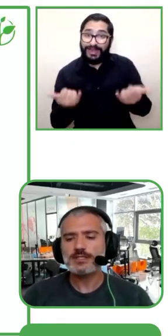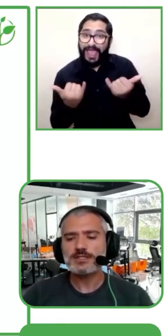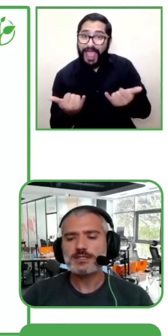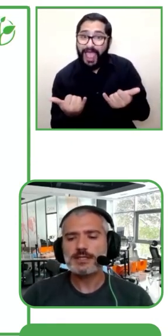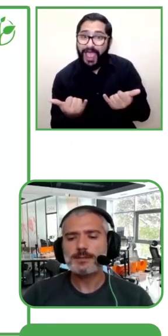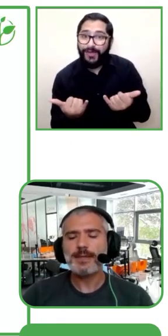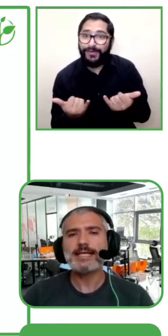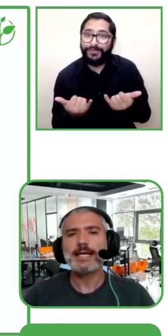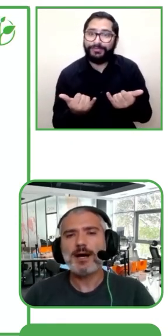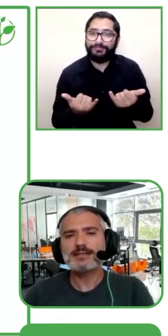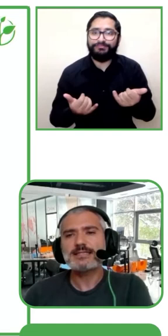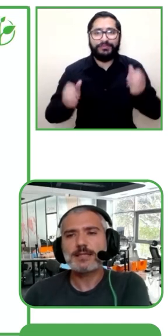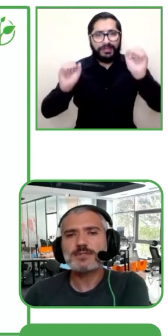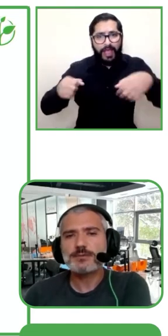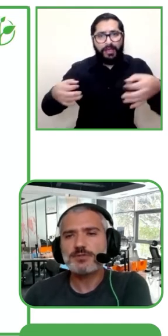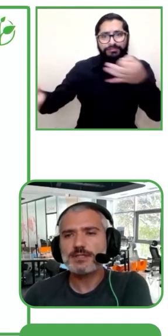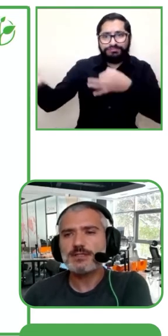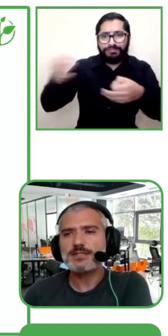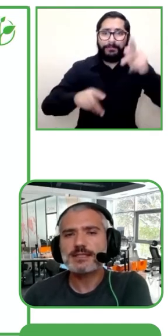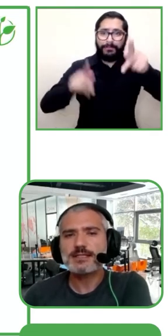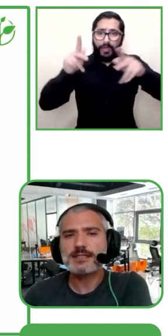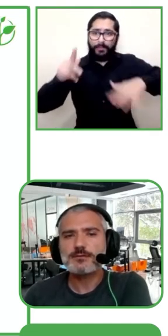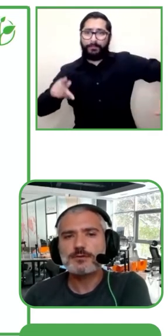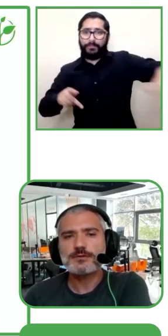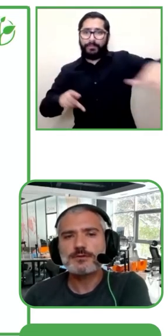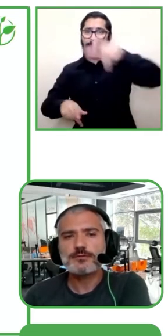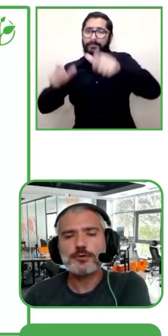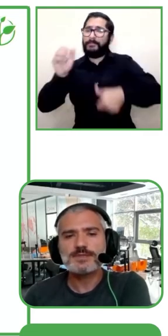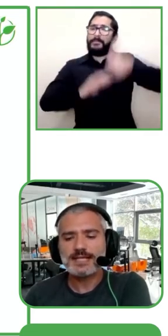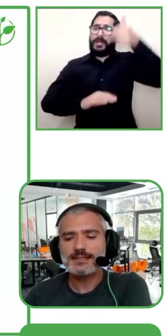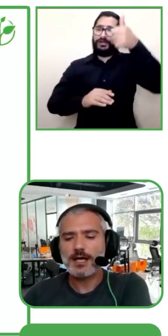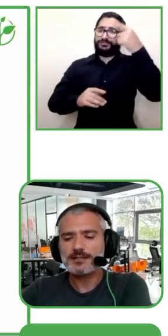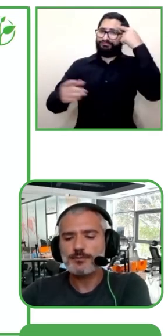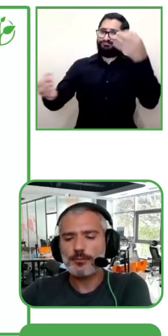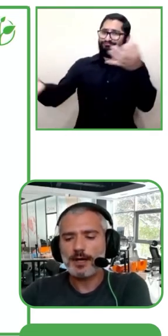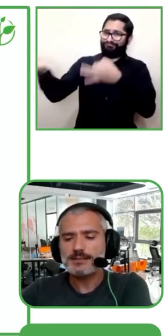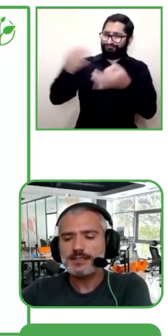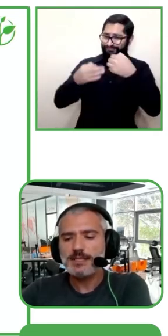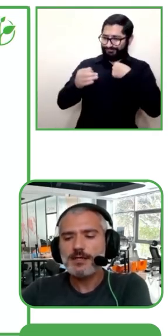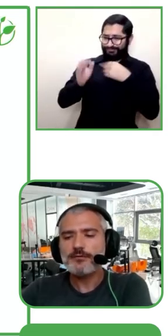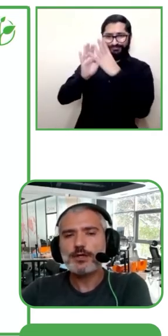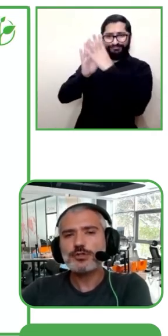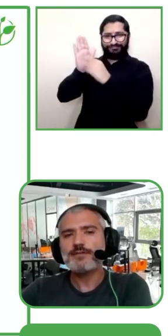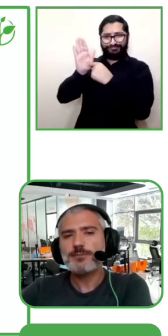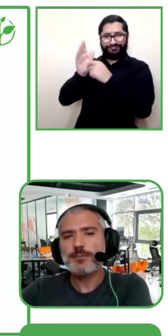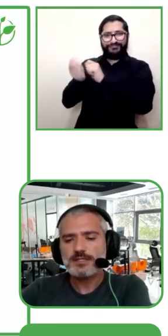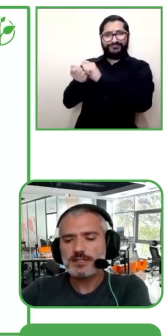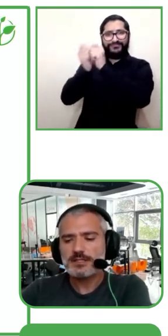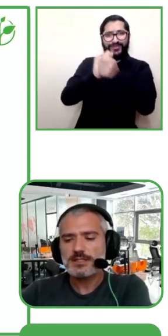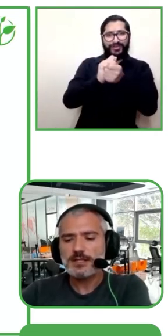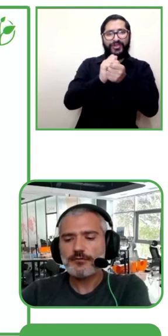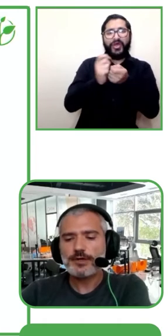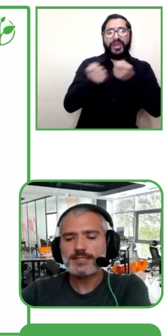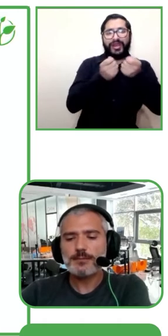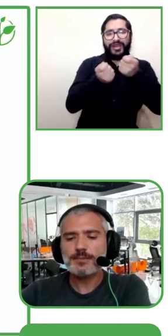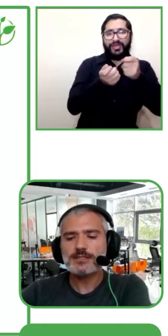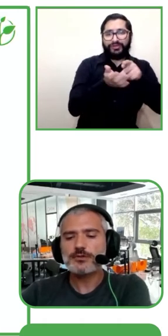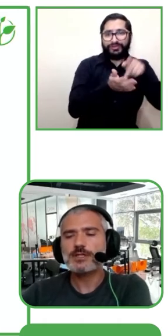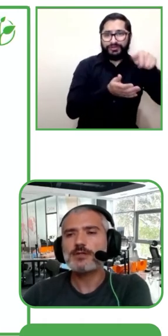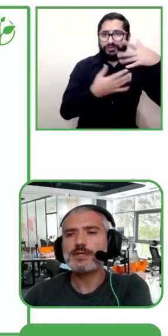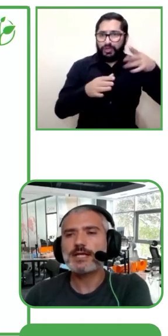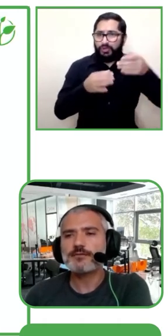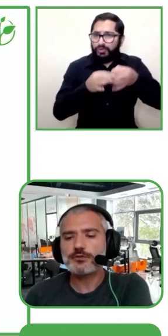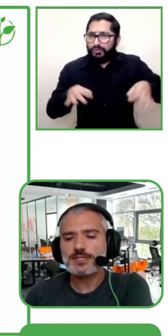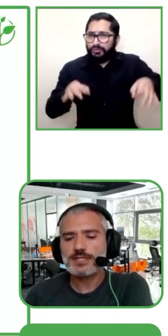modelo de negocios en primer lugar los dueños de estos lugares pagan una suscripción mensual